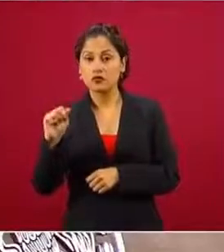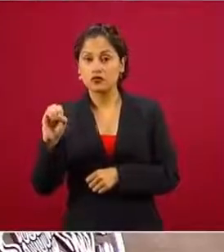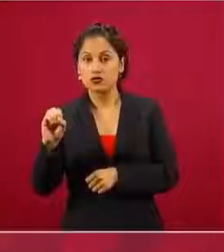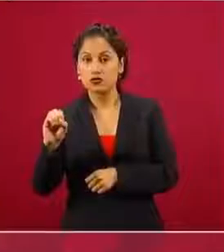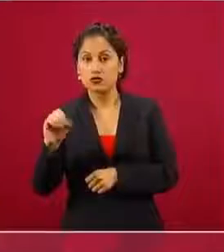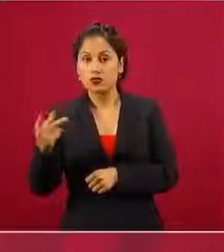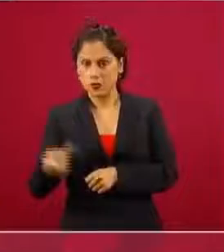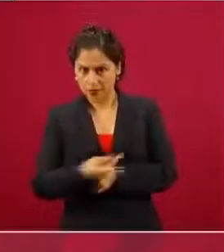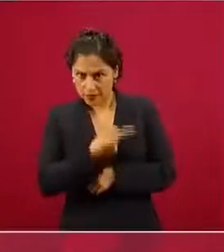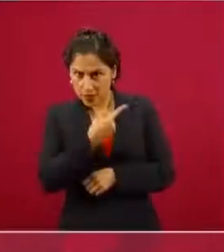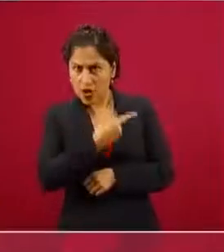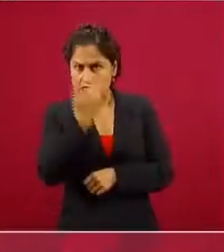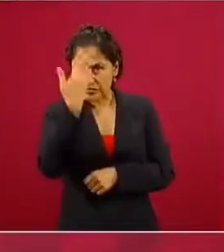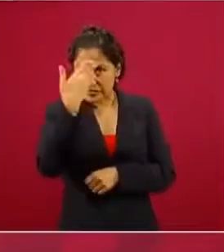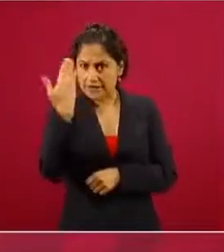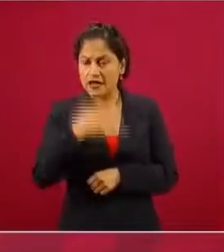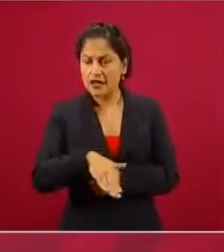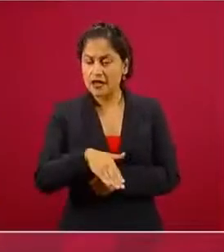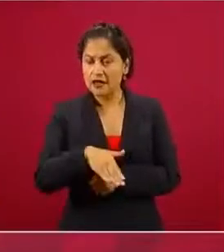permitió, si lo sabía?